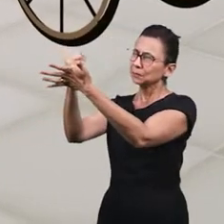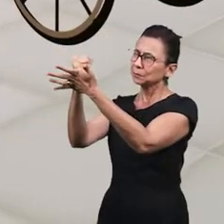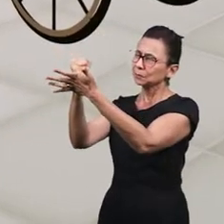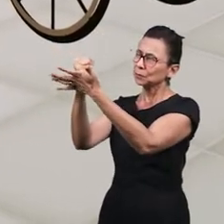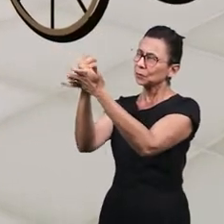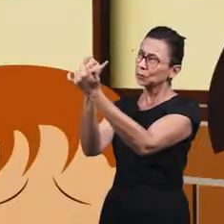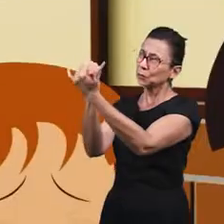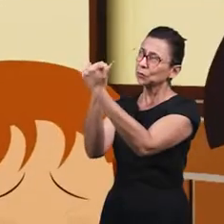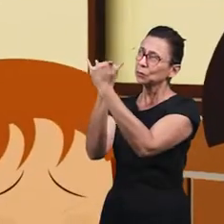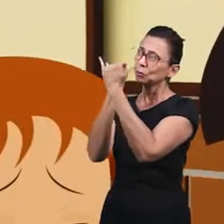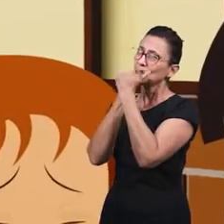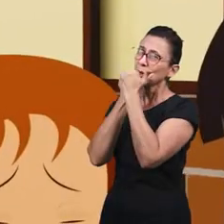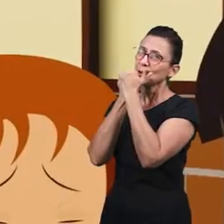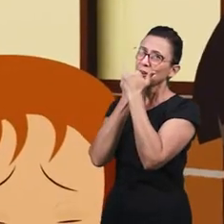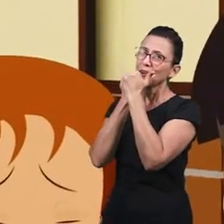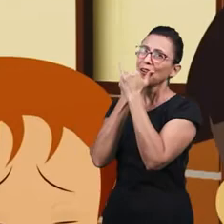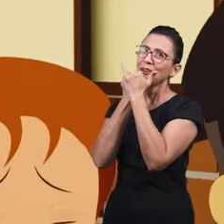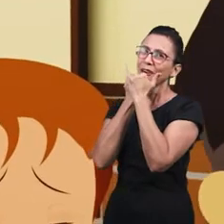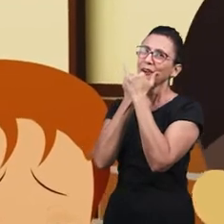Auso